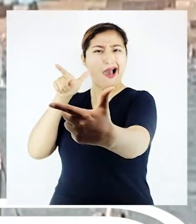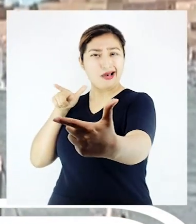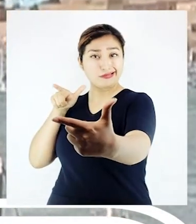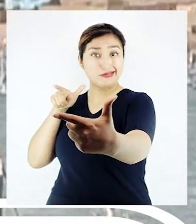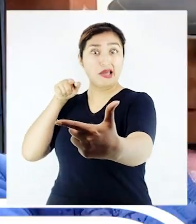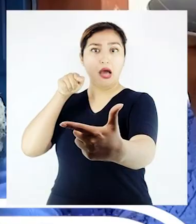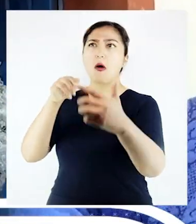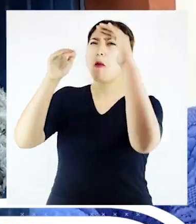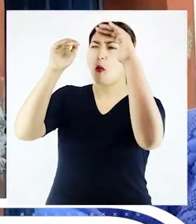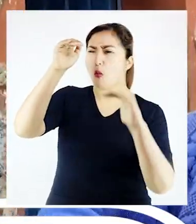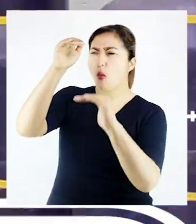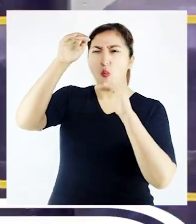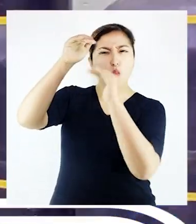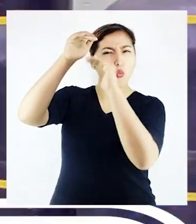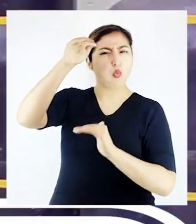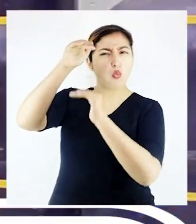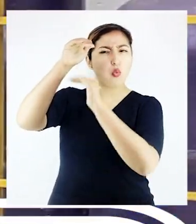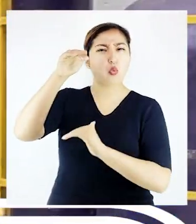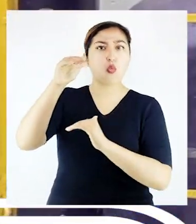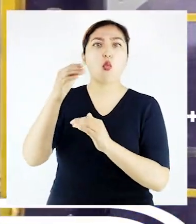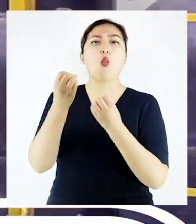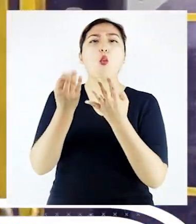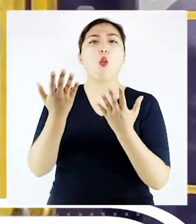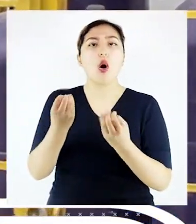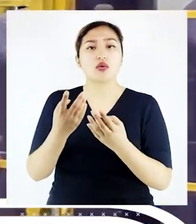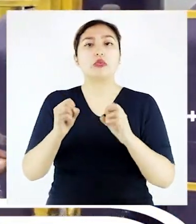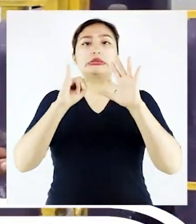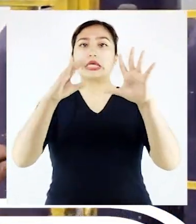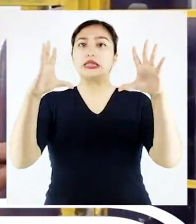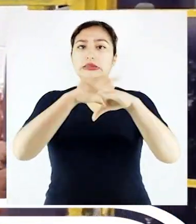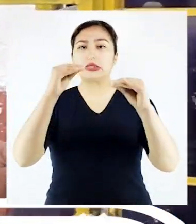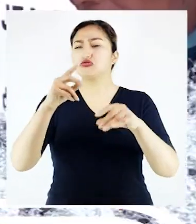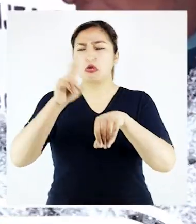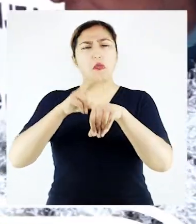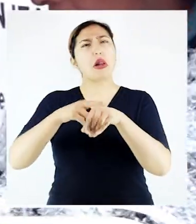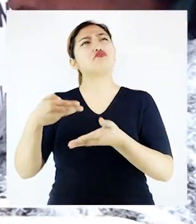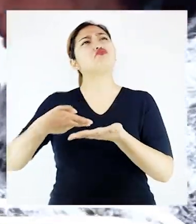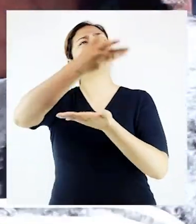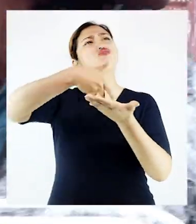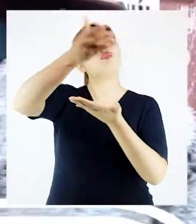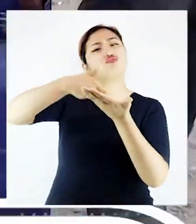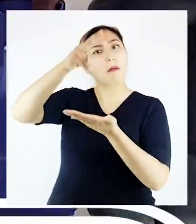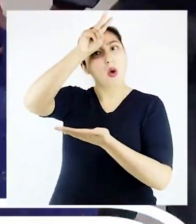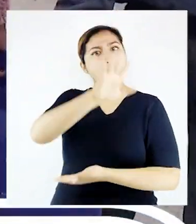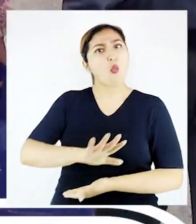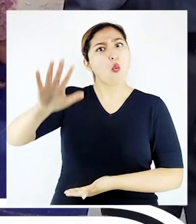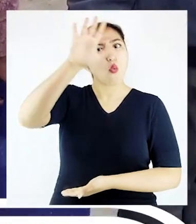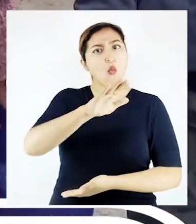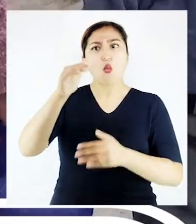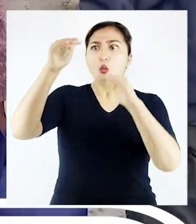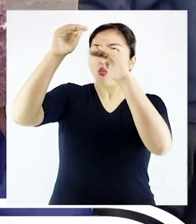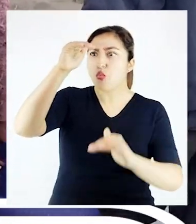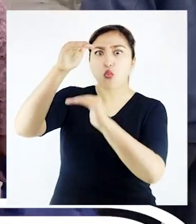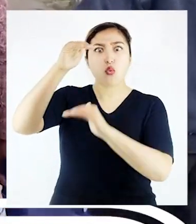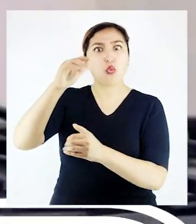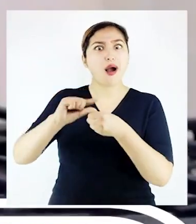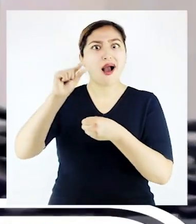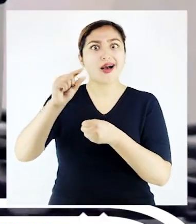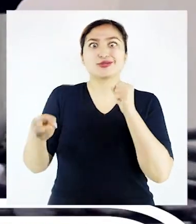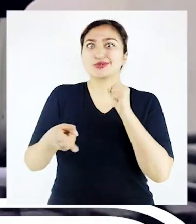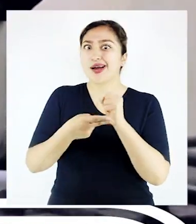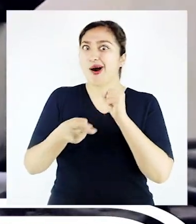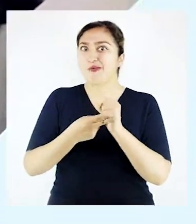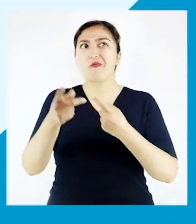Callao. Con una autonomía superior a los seis días para el abastecimiento a nivel nacional, el suministro de este hidrocarburo en el mercado